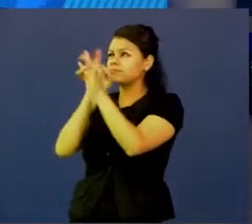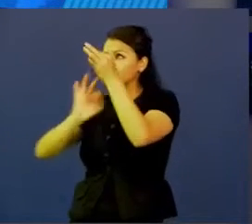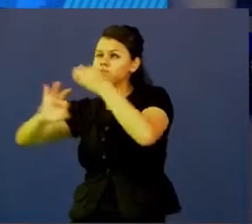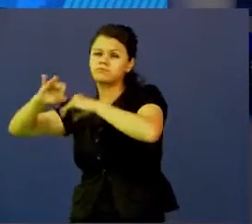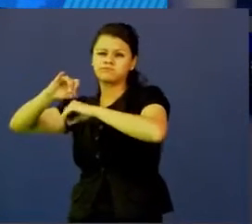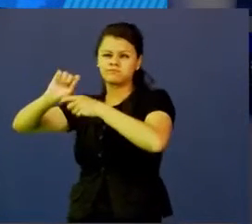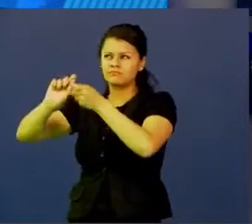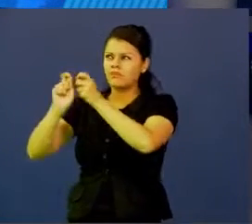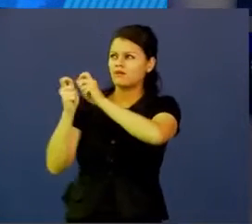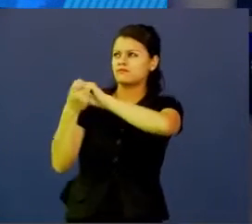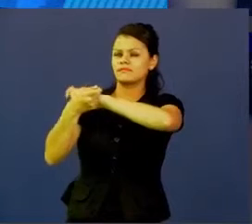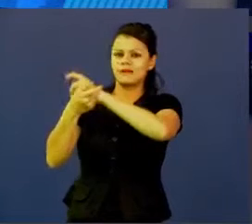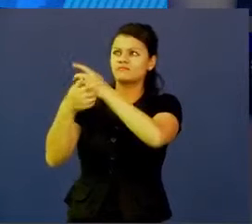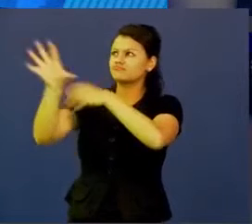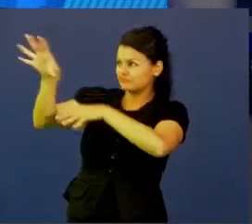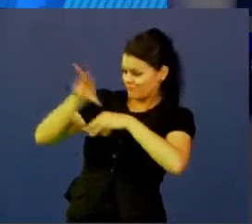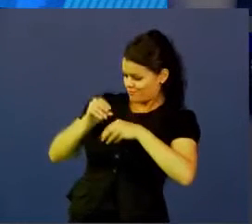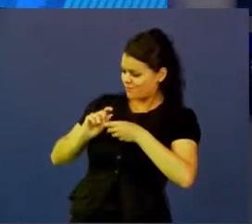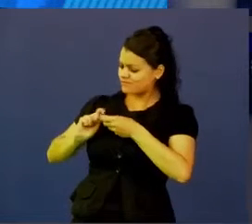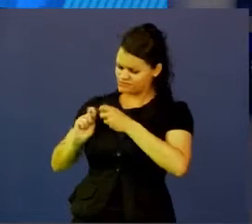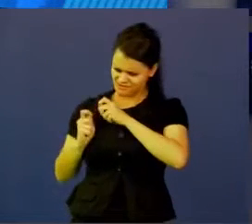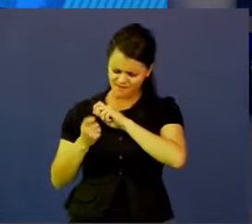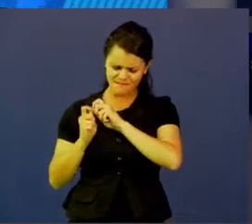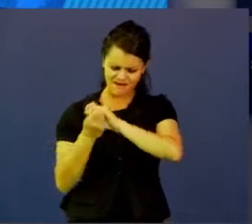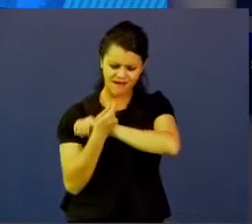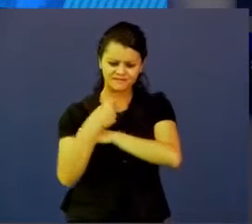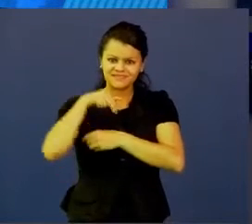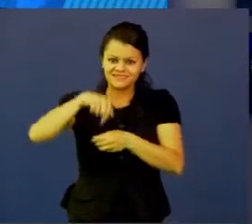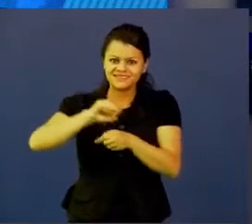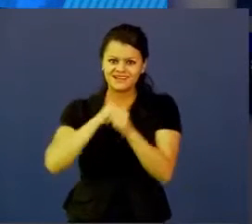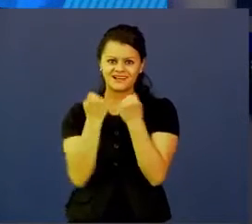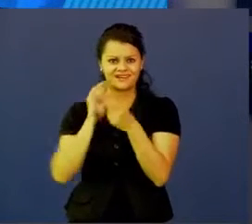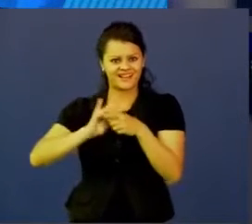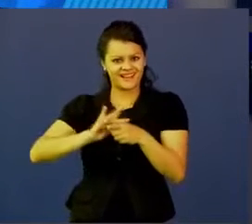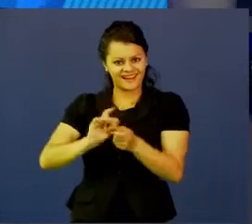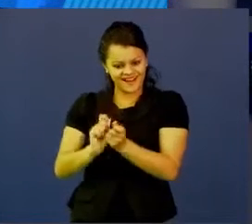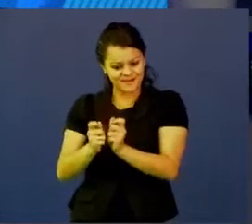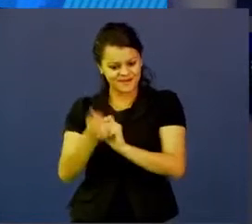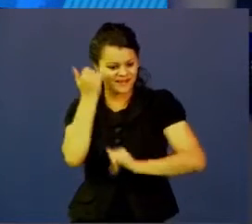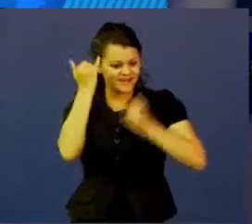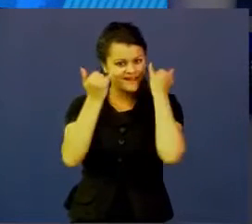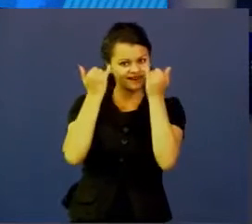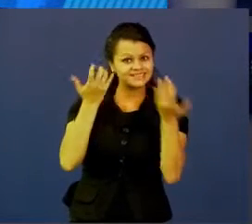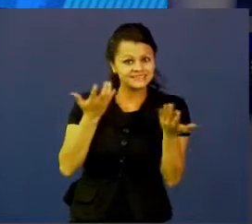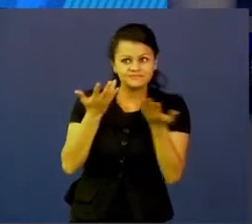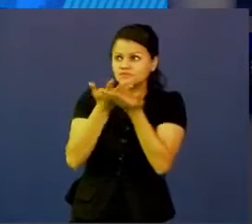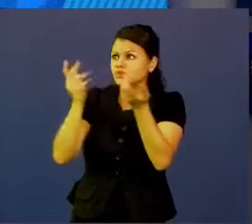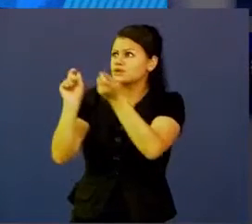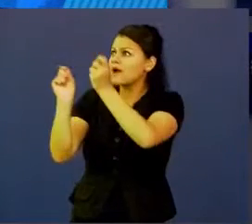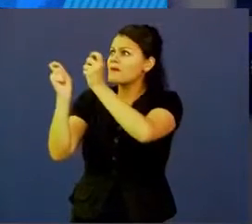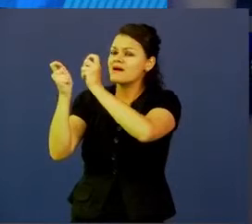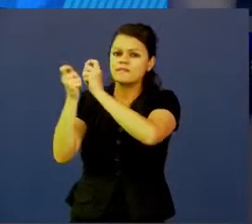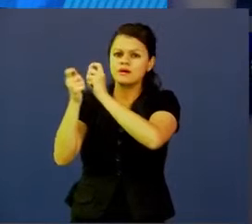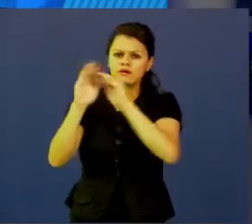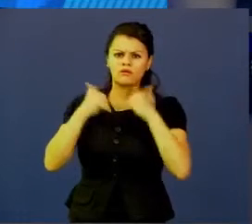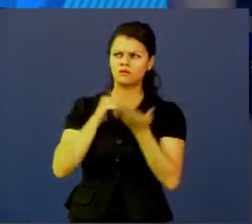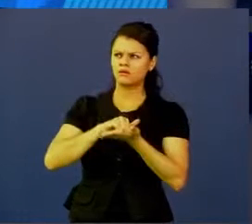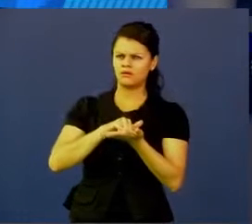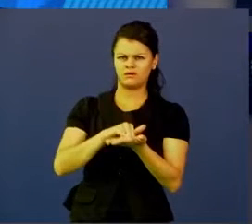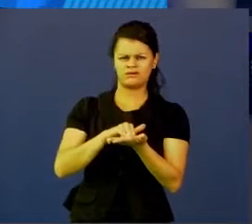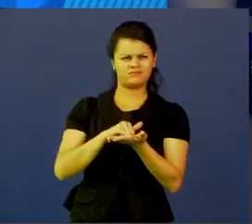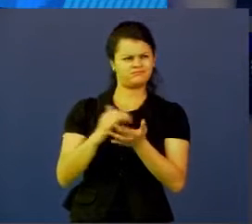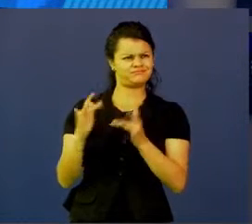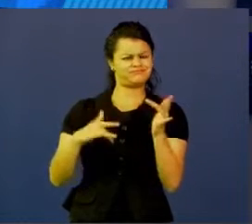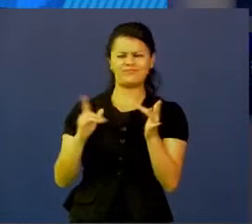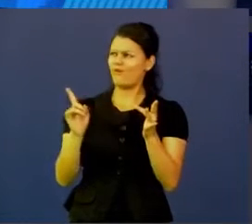llevemos esa dinámica universal a los salones de clase y empecemos a cambiar, todo cambia y porque el colegio tiene que ser igual todos los días,